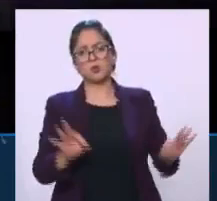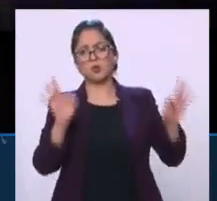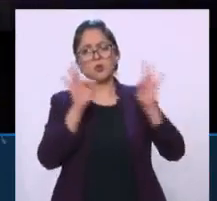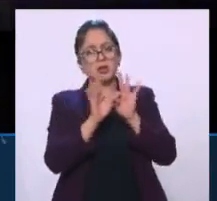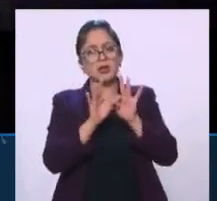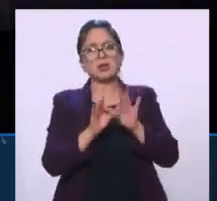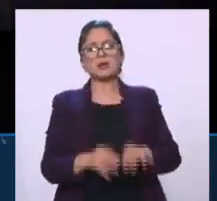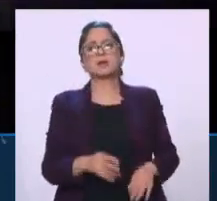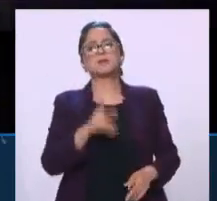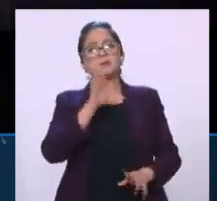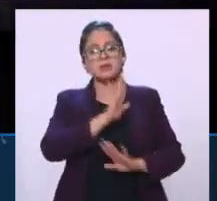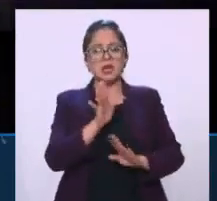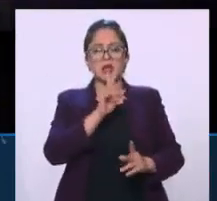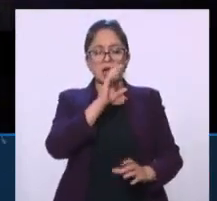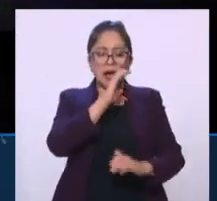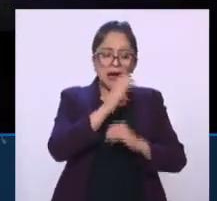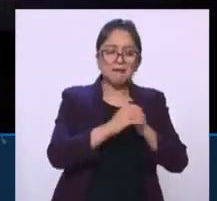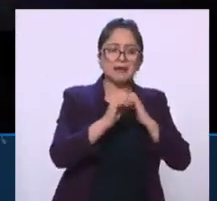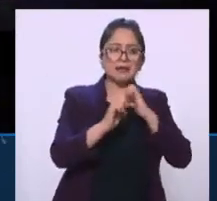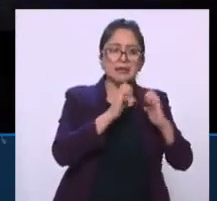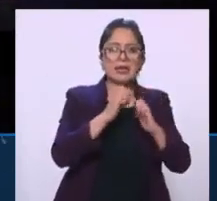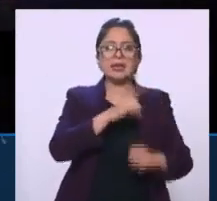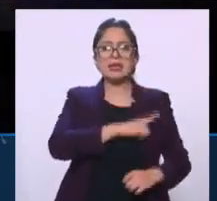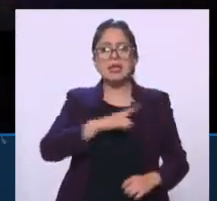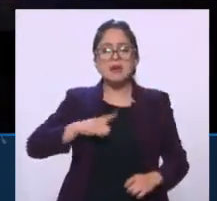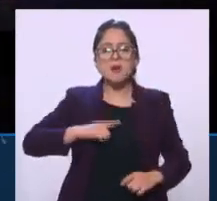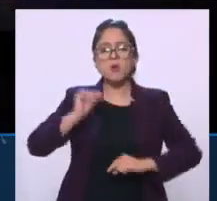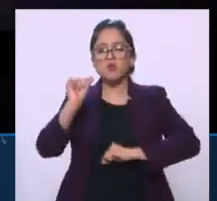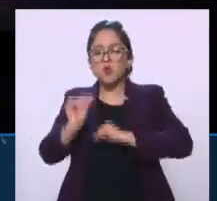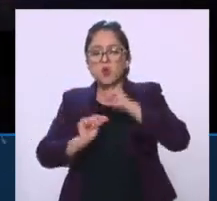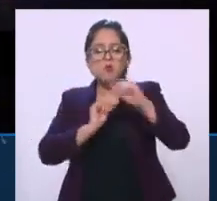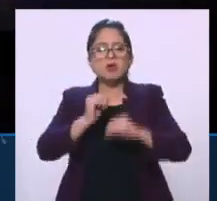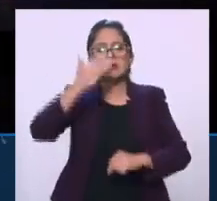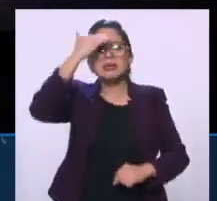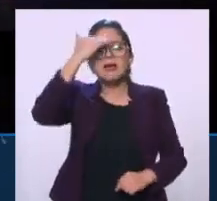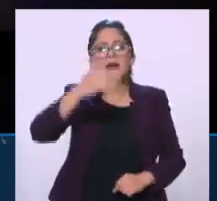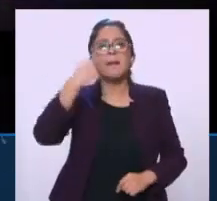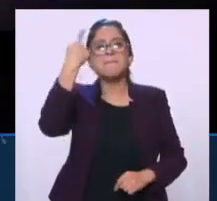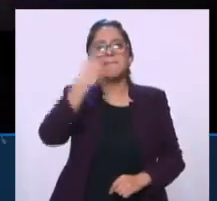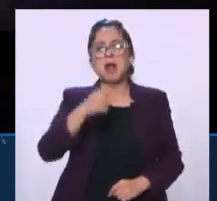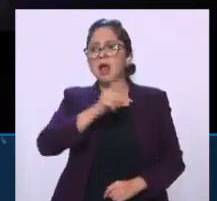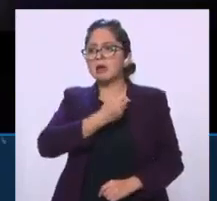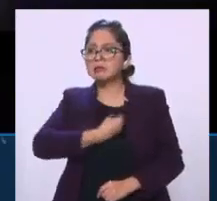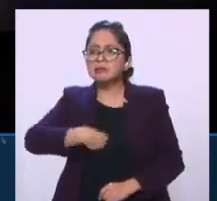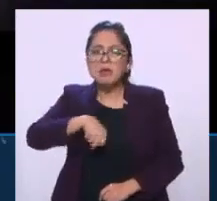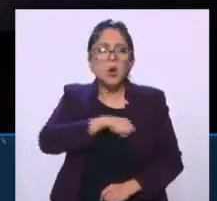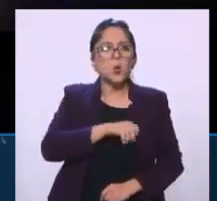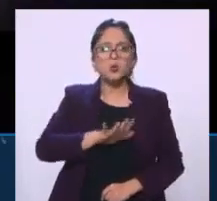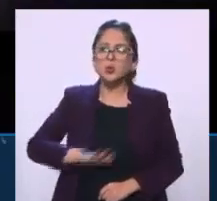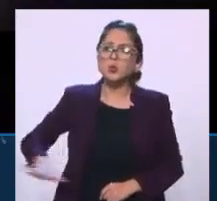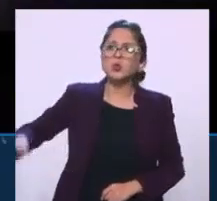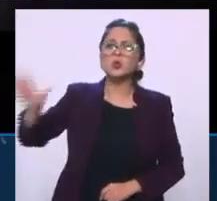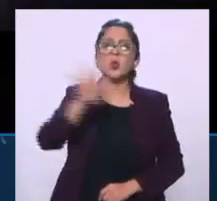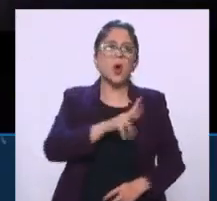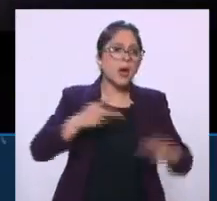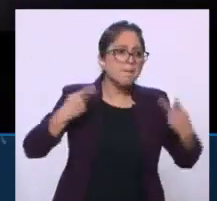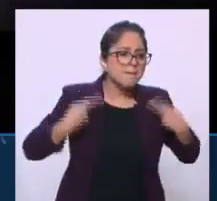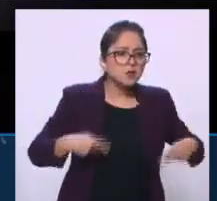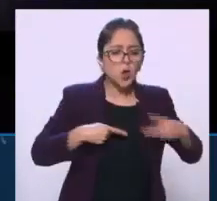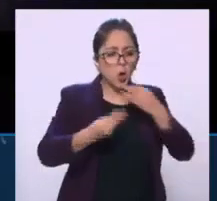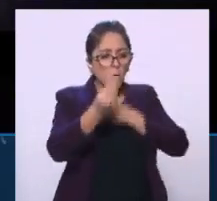quedar, Pánfilo. Es clave encontrar el caminito de regreso para garantizar la salud de las personas, del medio ambiente.